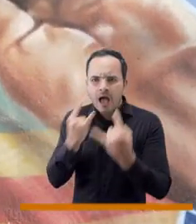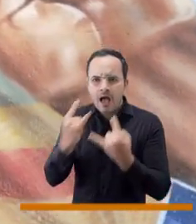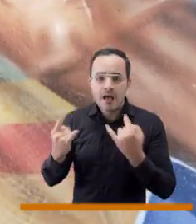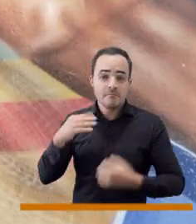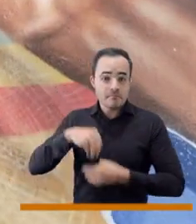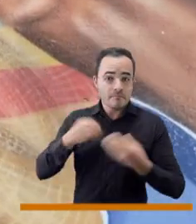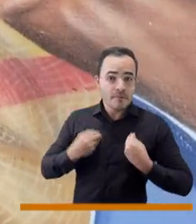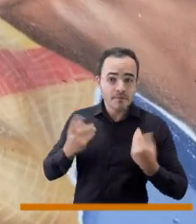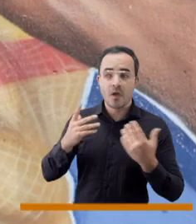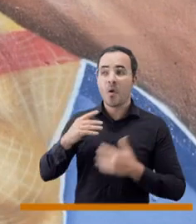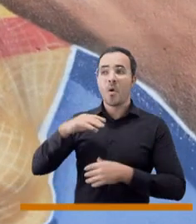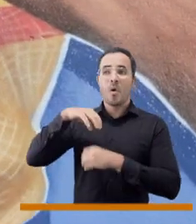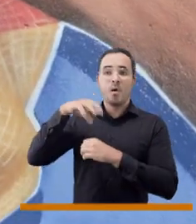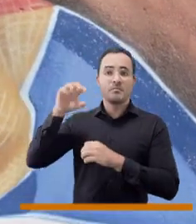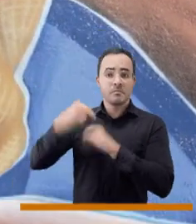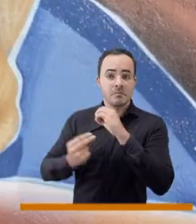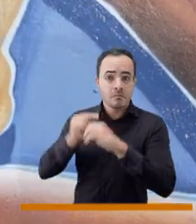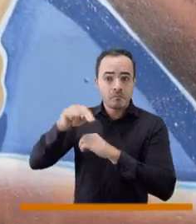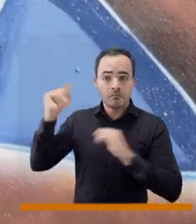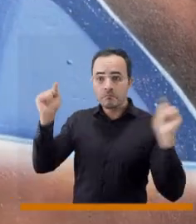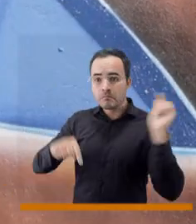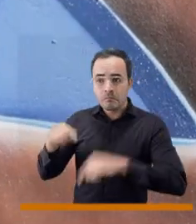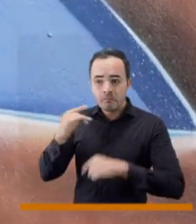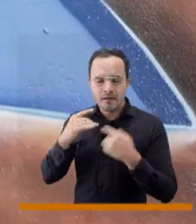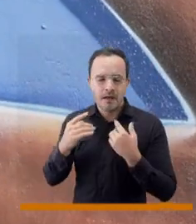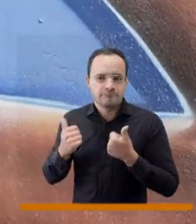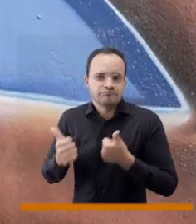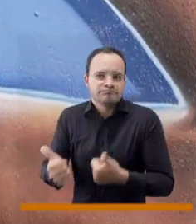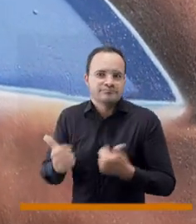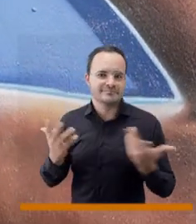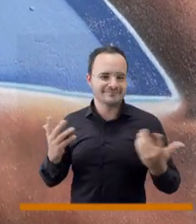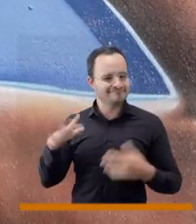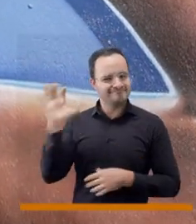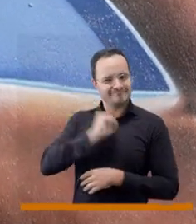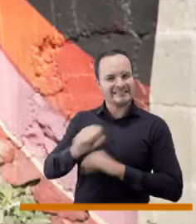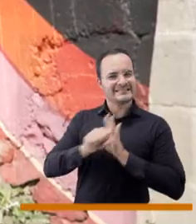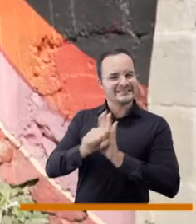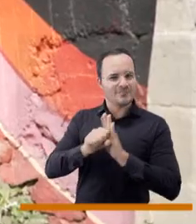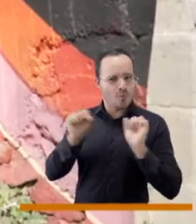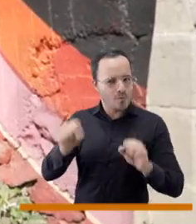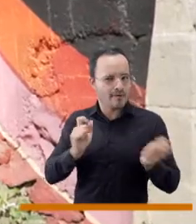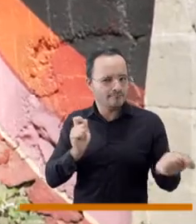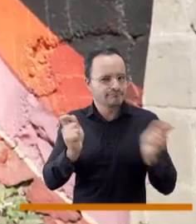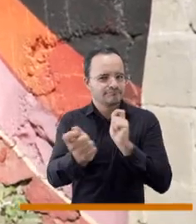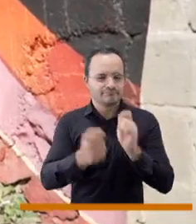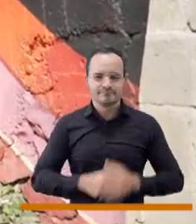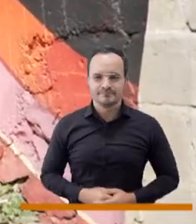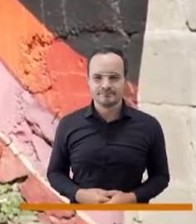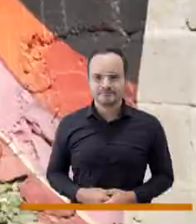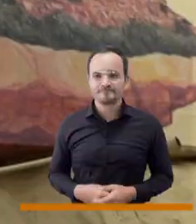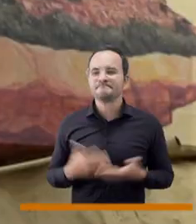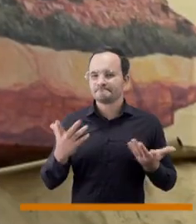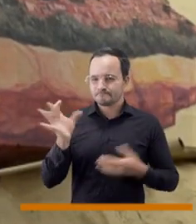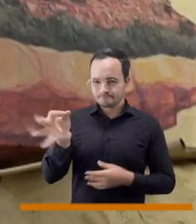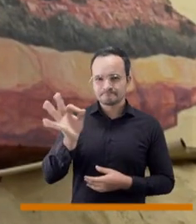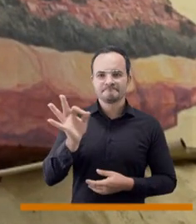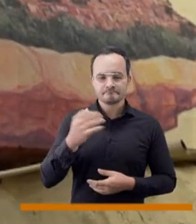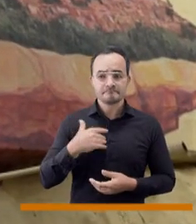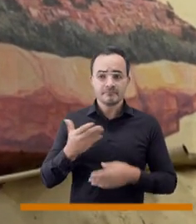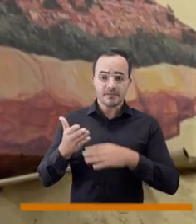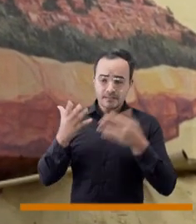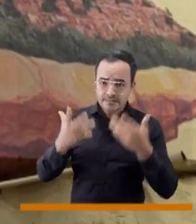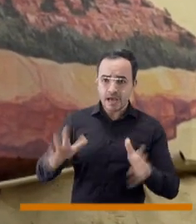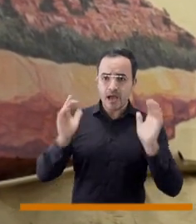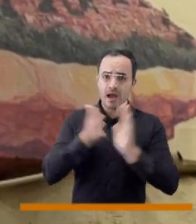podemos mostrar la parte bonita y esa capacidad de transformarnos socialmente en Medellín. Sin duda, pues mire, hemos tenido la ocasión de compartir durante